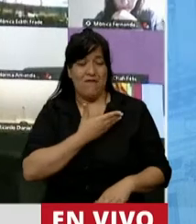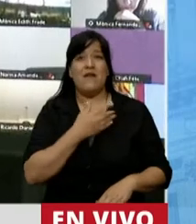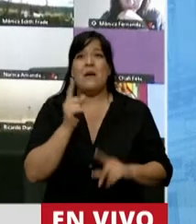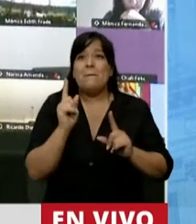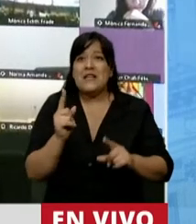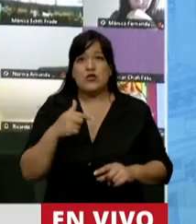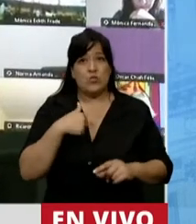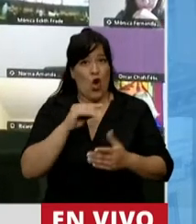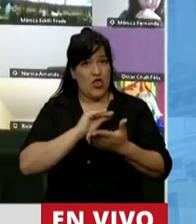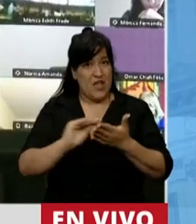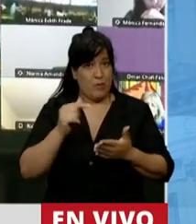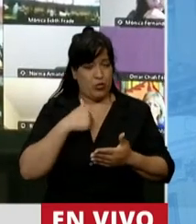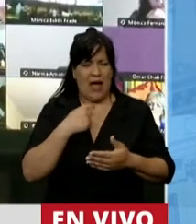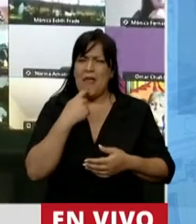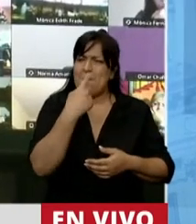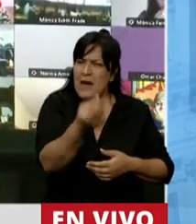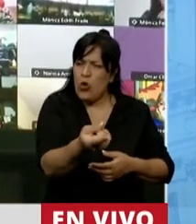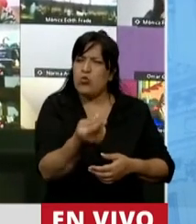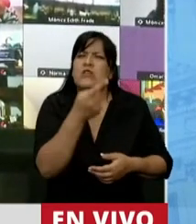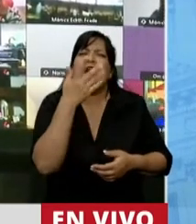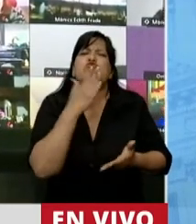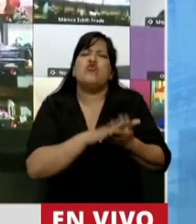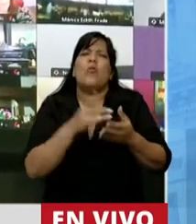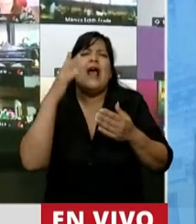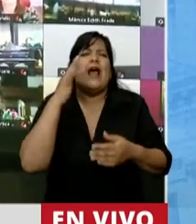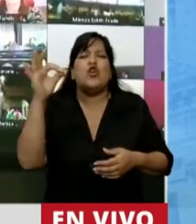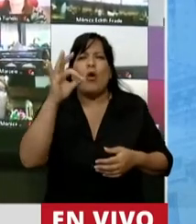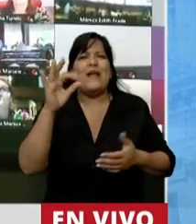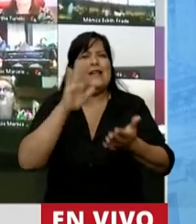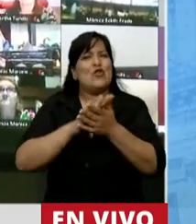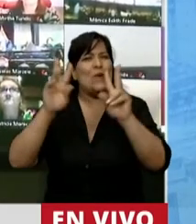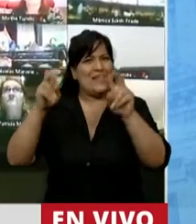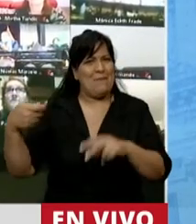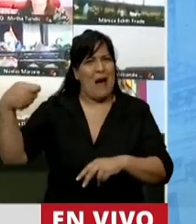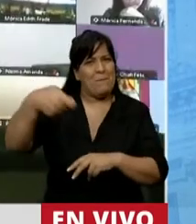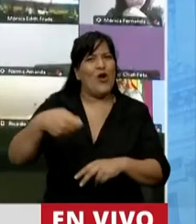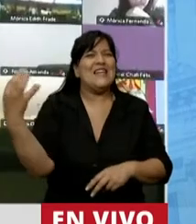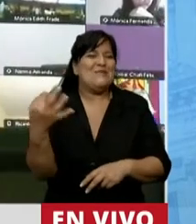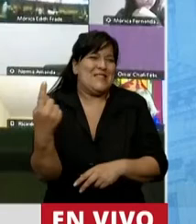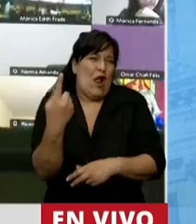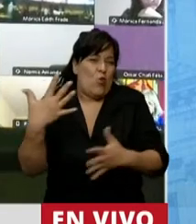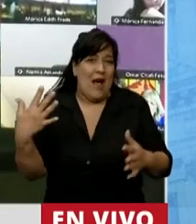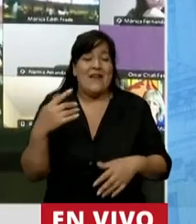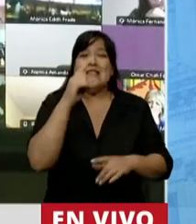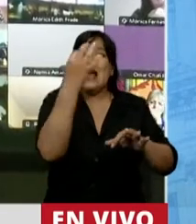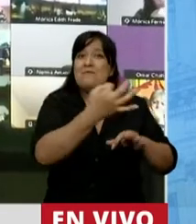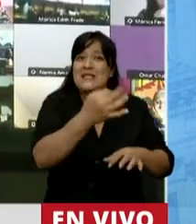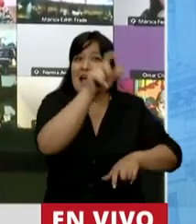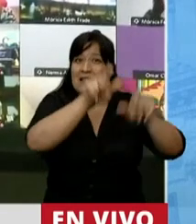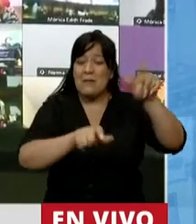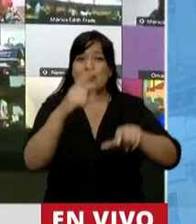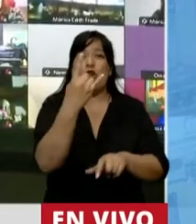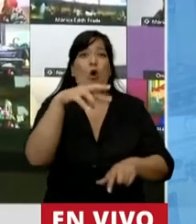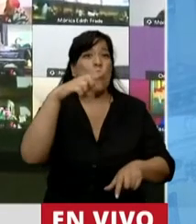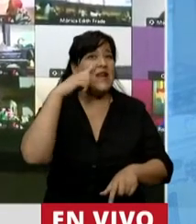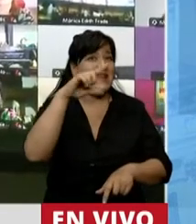hizo esta diputada referida a qué opinaban sobre el aporte extraordinario, los especialistas de UNICEF dijeron